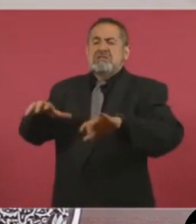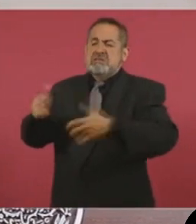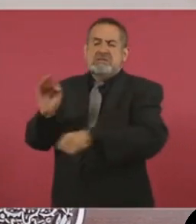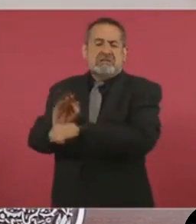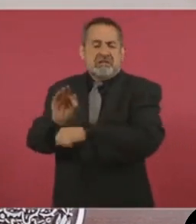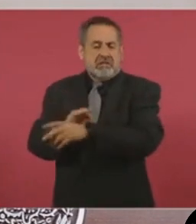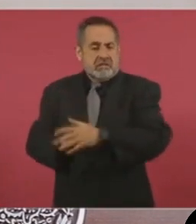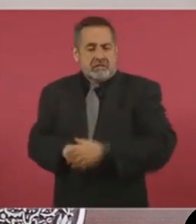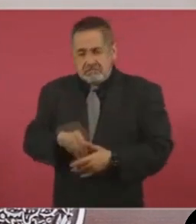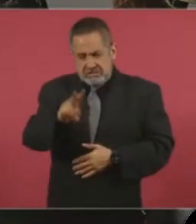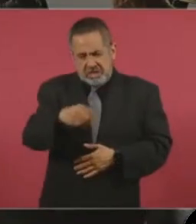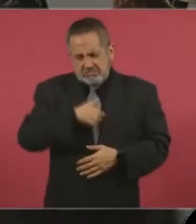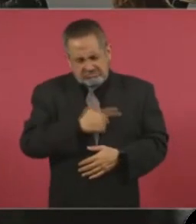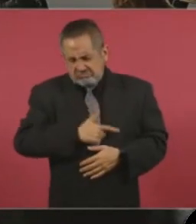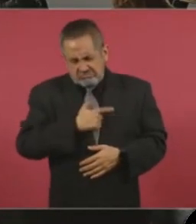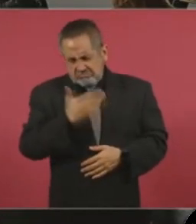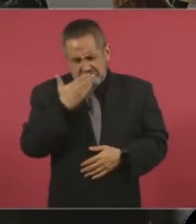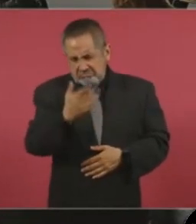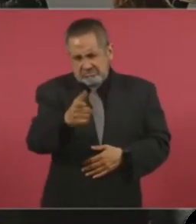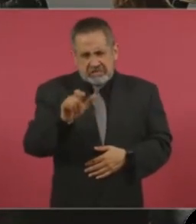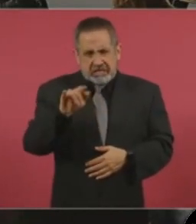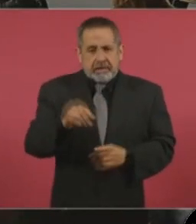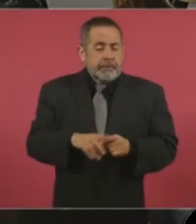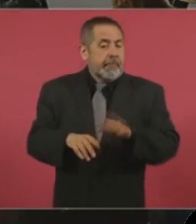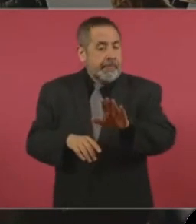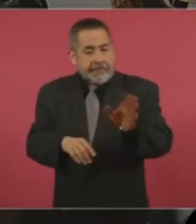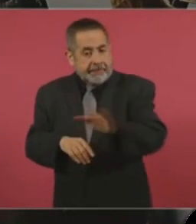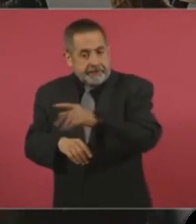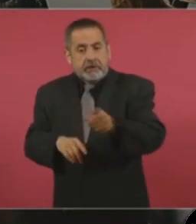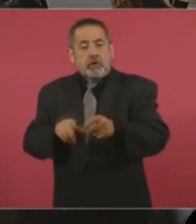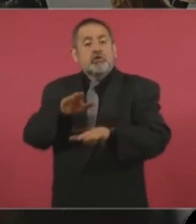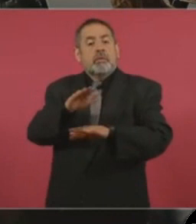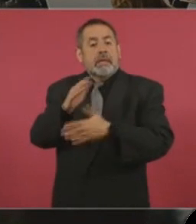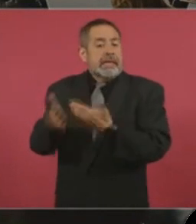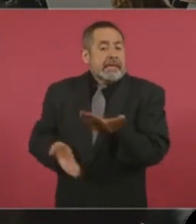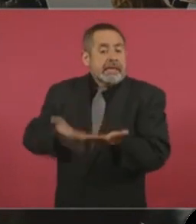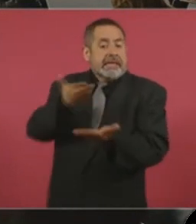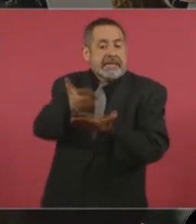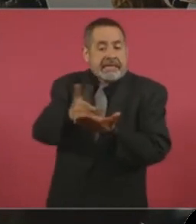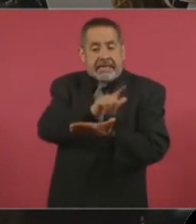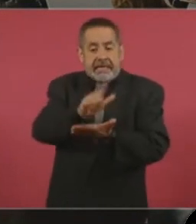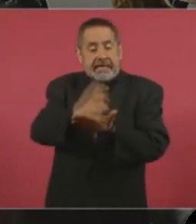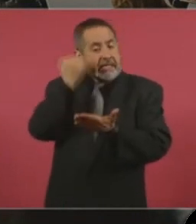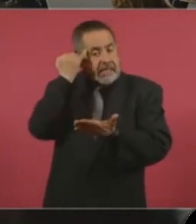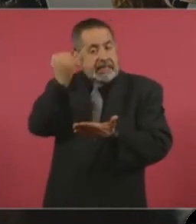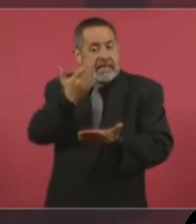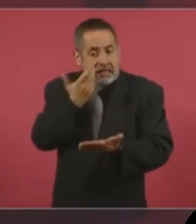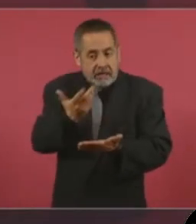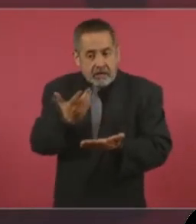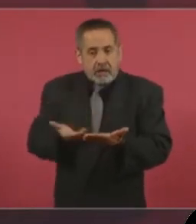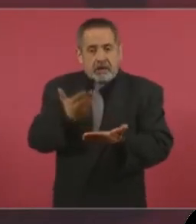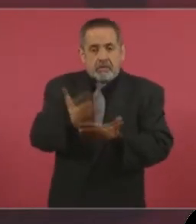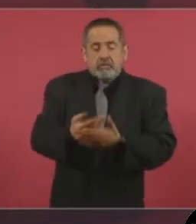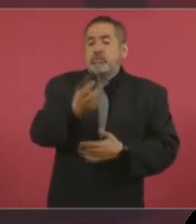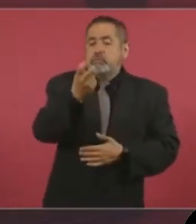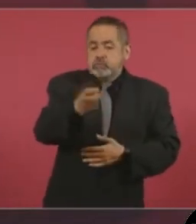Me da mucho gusto eso. Y acerca de la iniciativa, pues ese es el propósito. Que lleguen a este